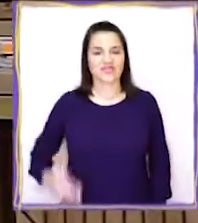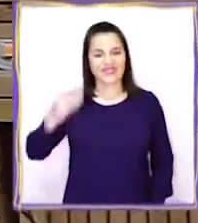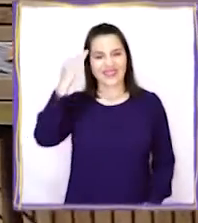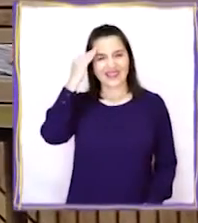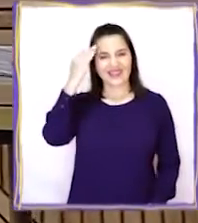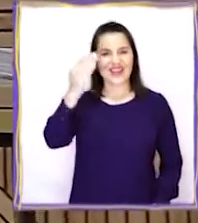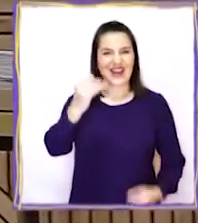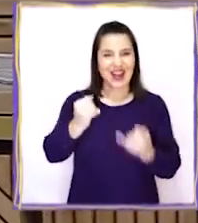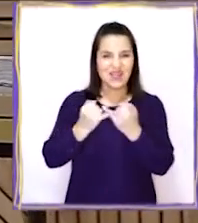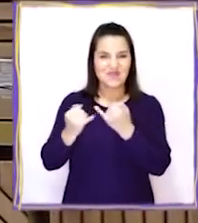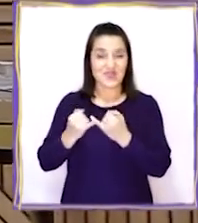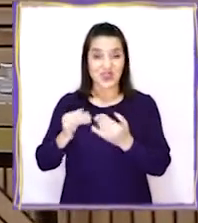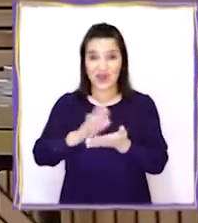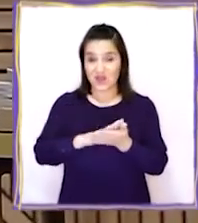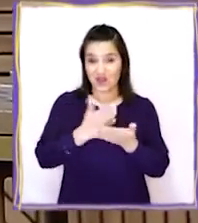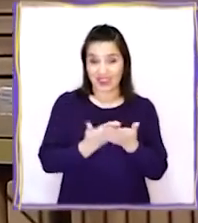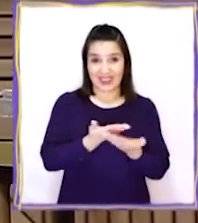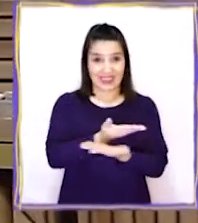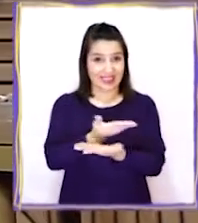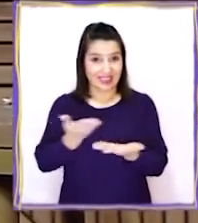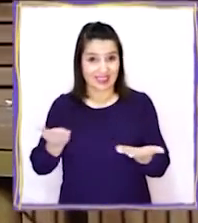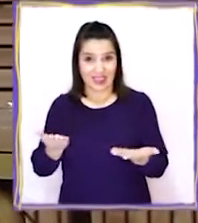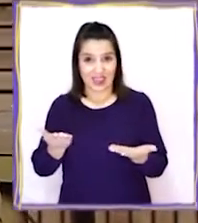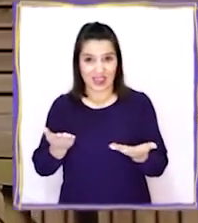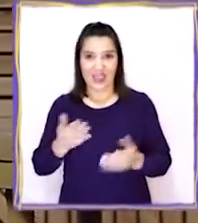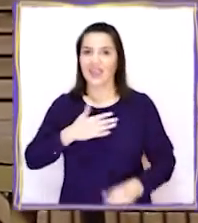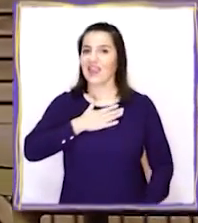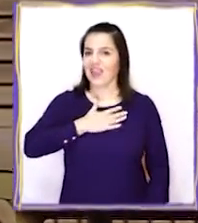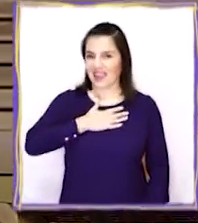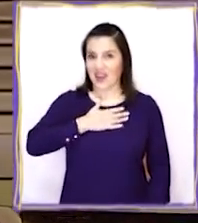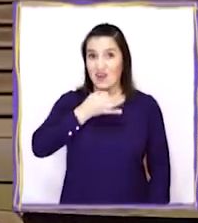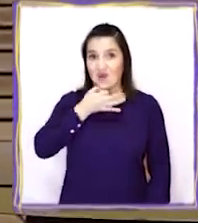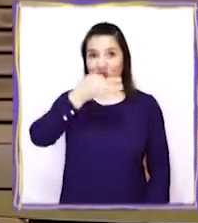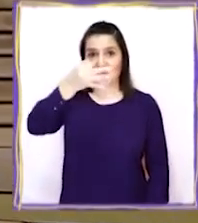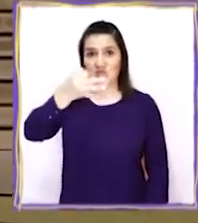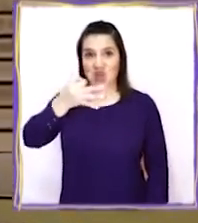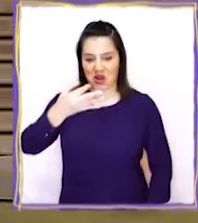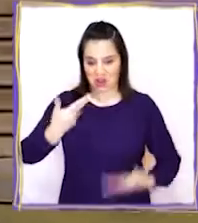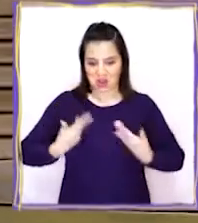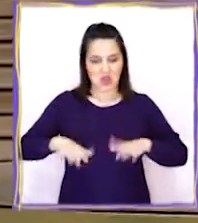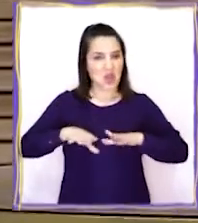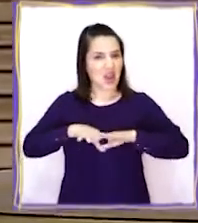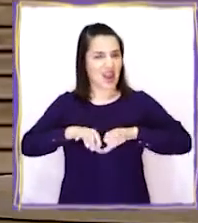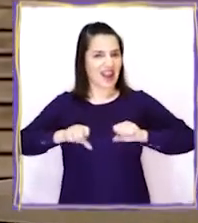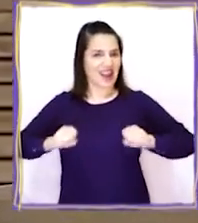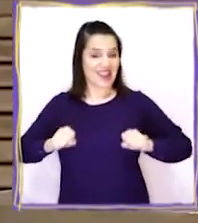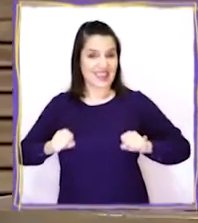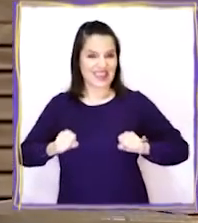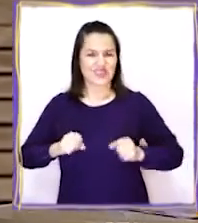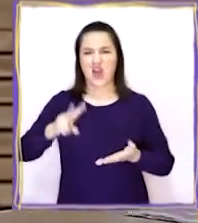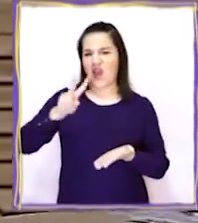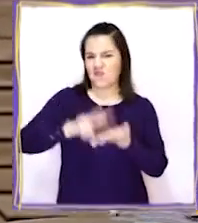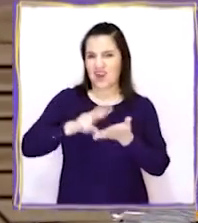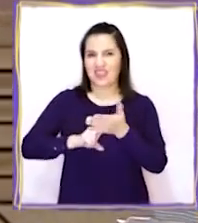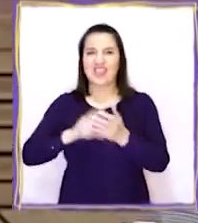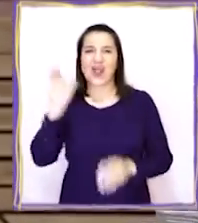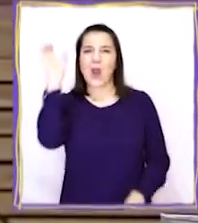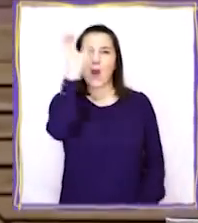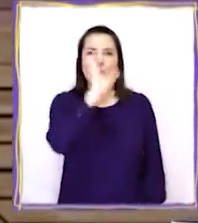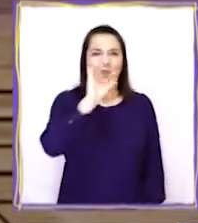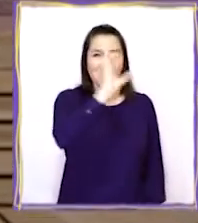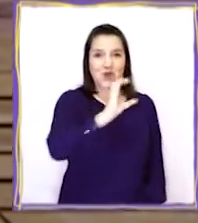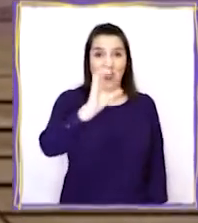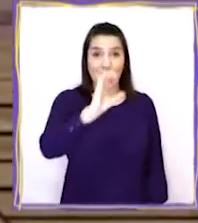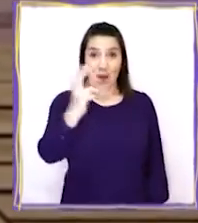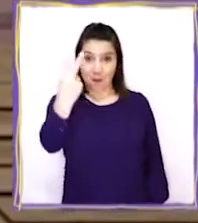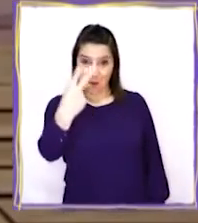¡Hola amigos! ¿Cómo están? Quiero contarles que estoy lista para ser una verdadera exploradora.